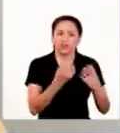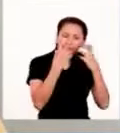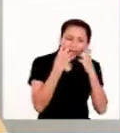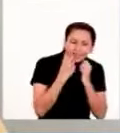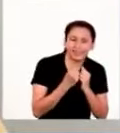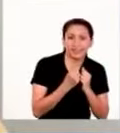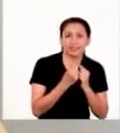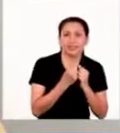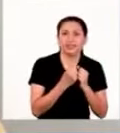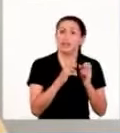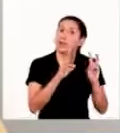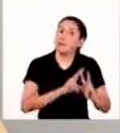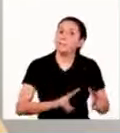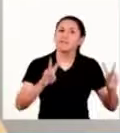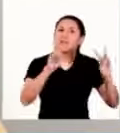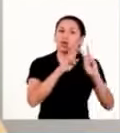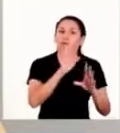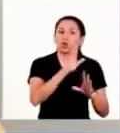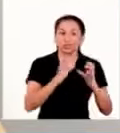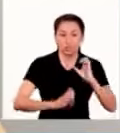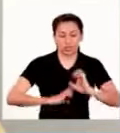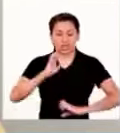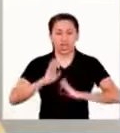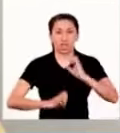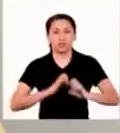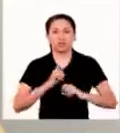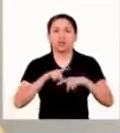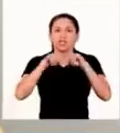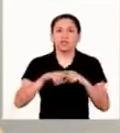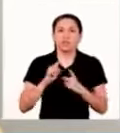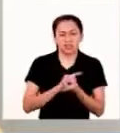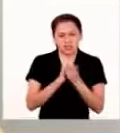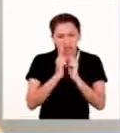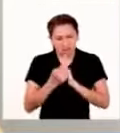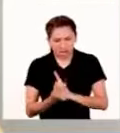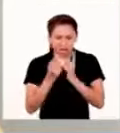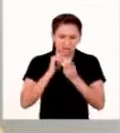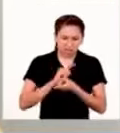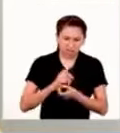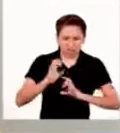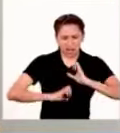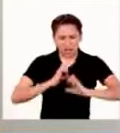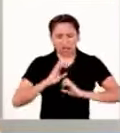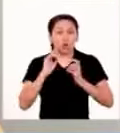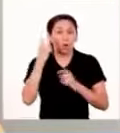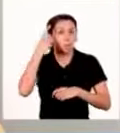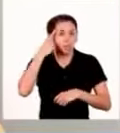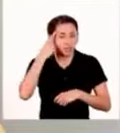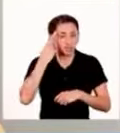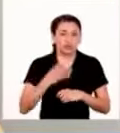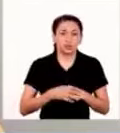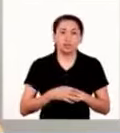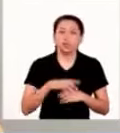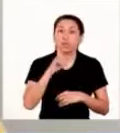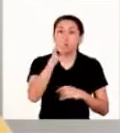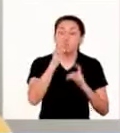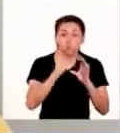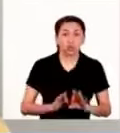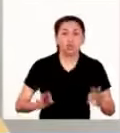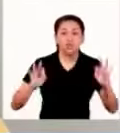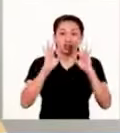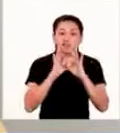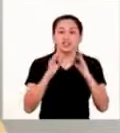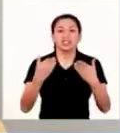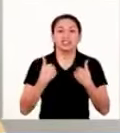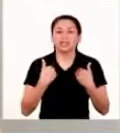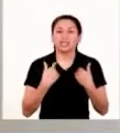valorarse y quererse. Validar sus emociones frente a los cambios en sus facultades intelectuales y mentales. Una